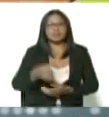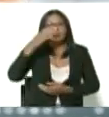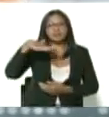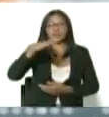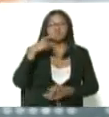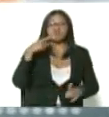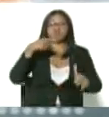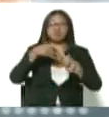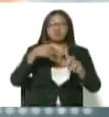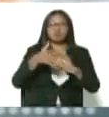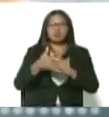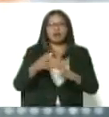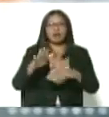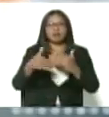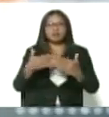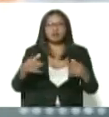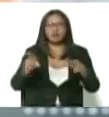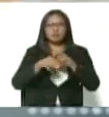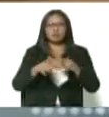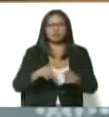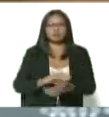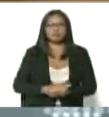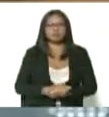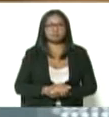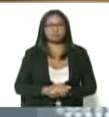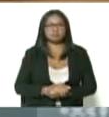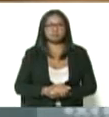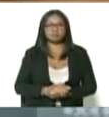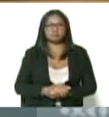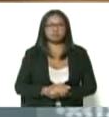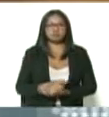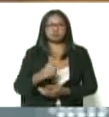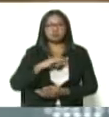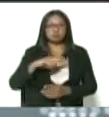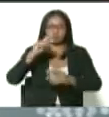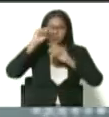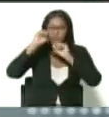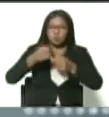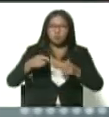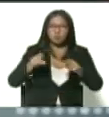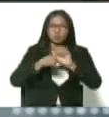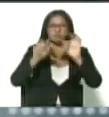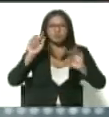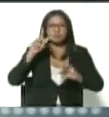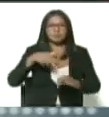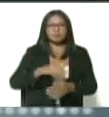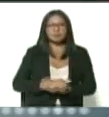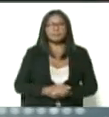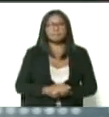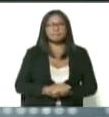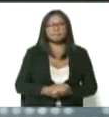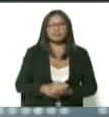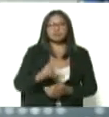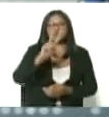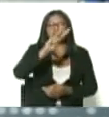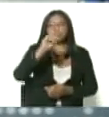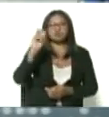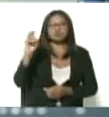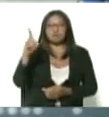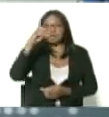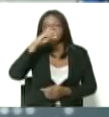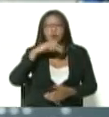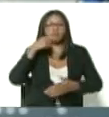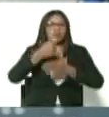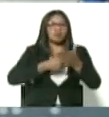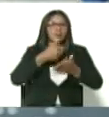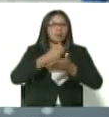ruta bicentenaria estamos ya por conmemorar almiranta en jefe los 200 años de la batalla que